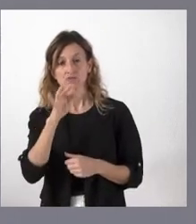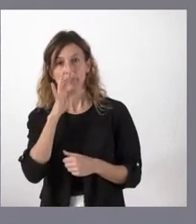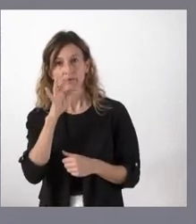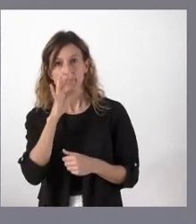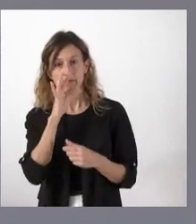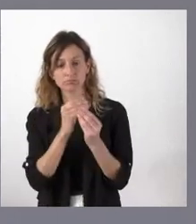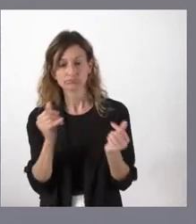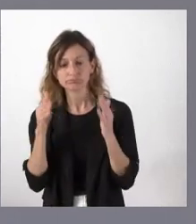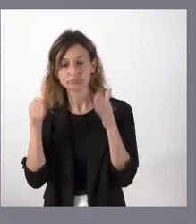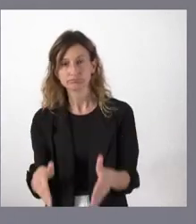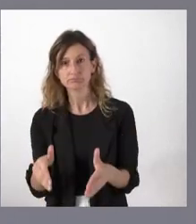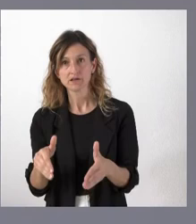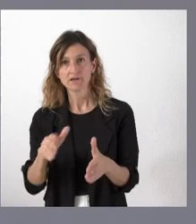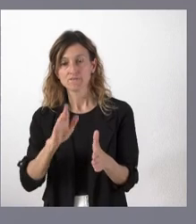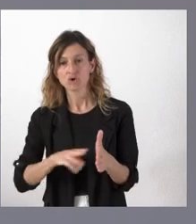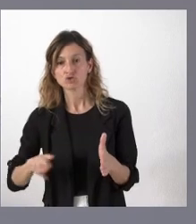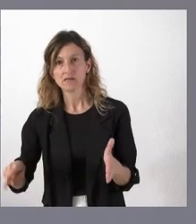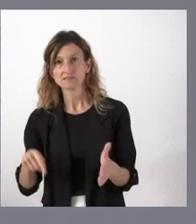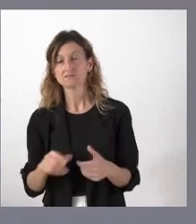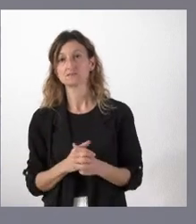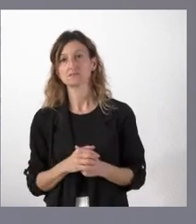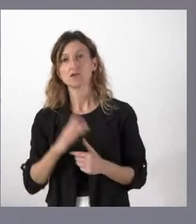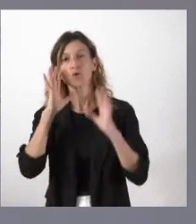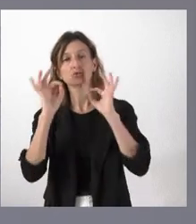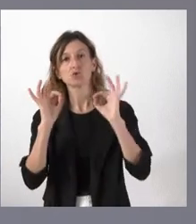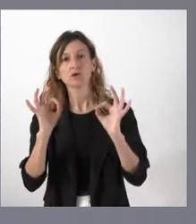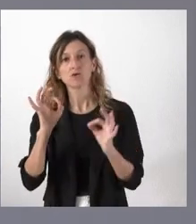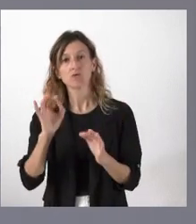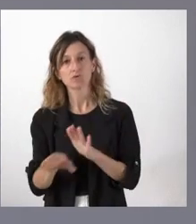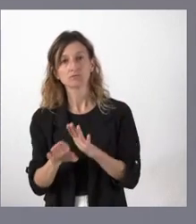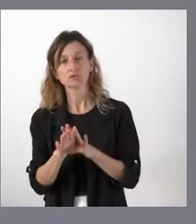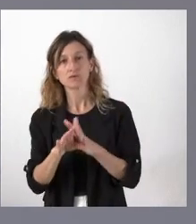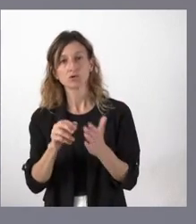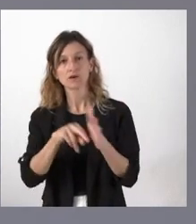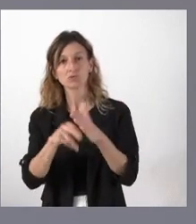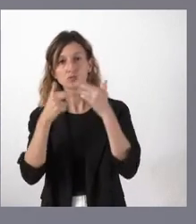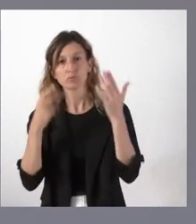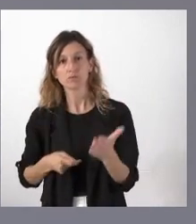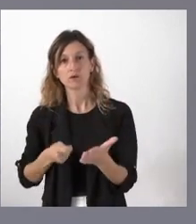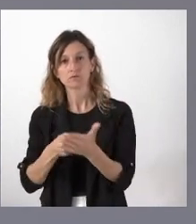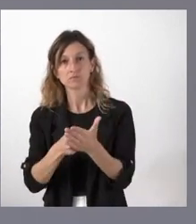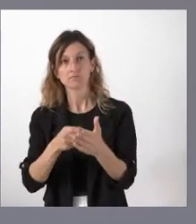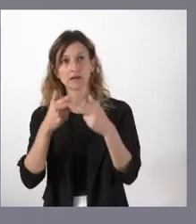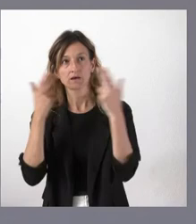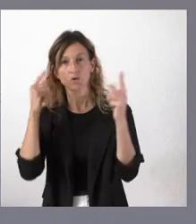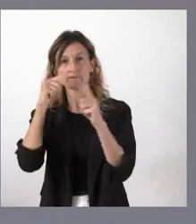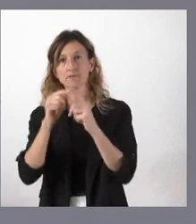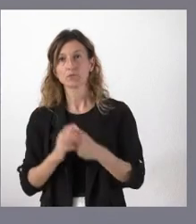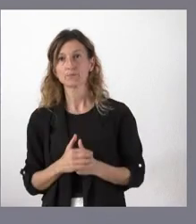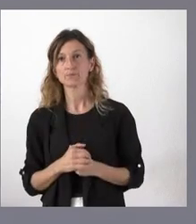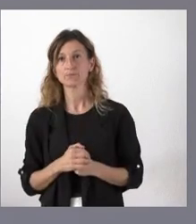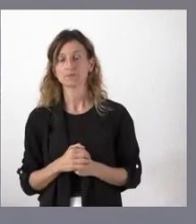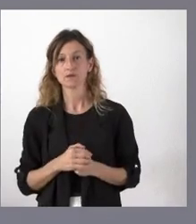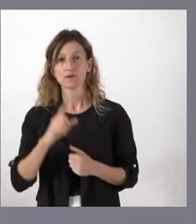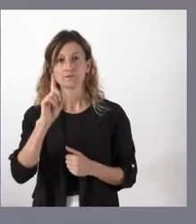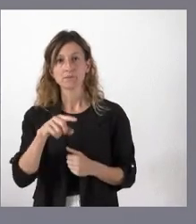enterradas en fosas y que, lógicamente, seguiremos poniendo recursos públicos para esta finalidad. Sí, quería preguntarle también,